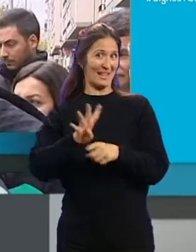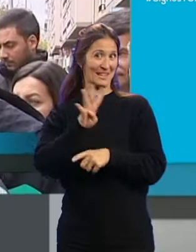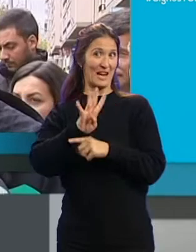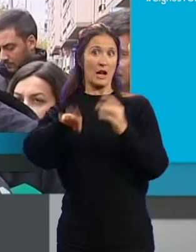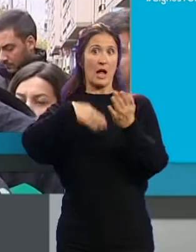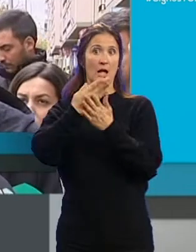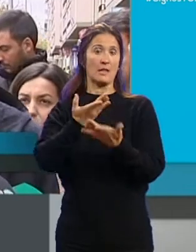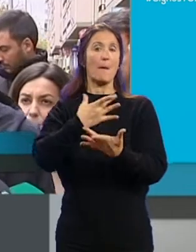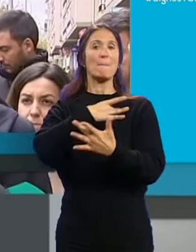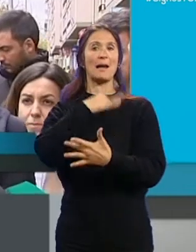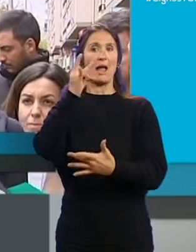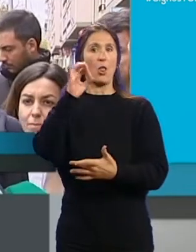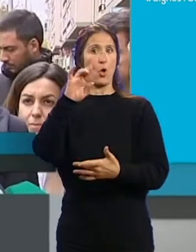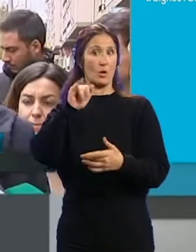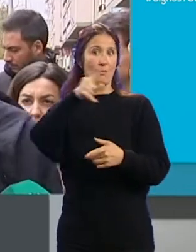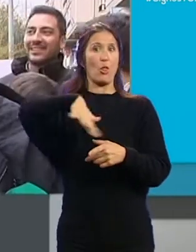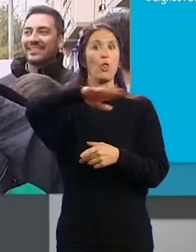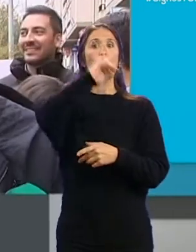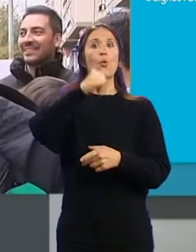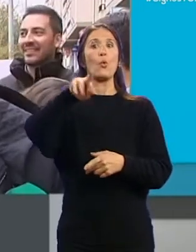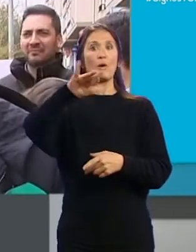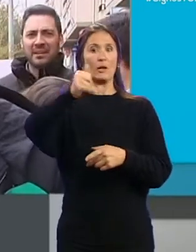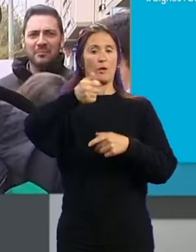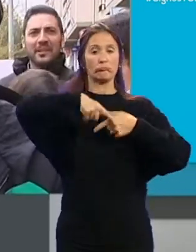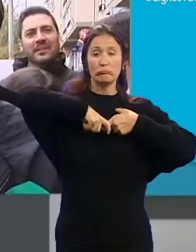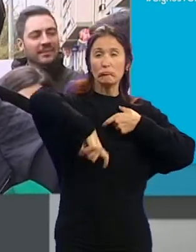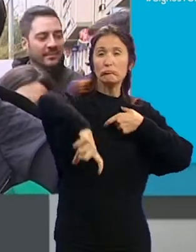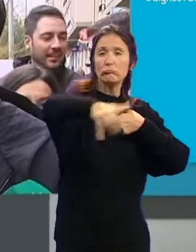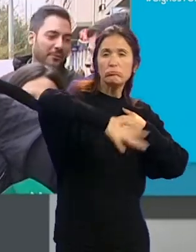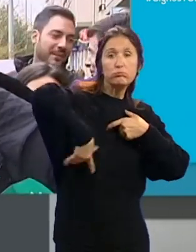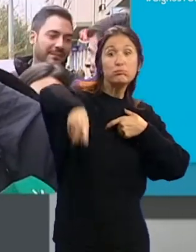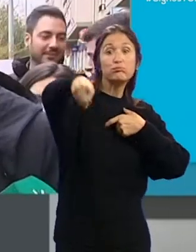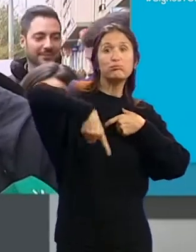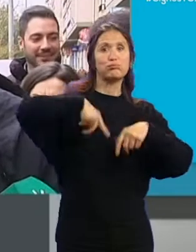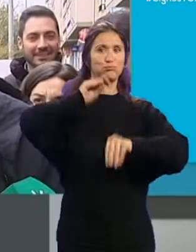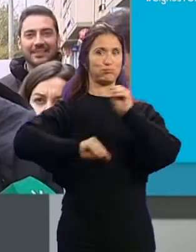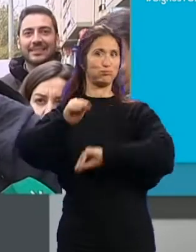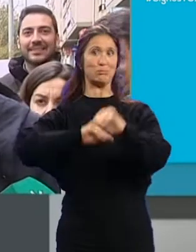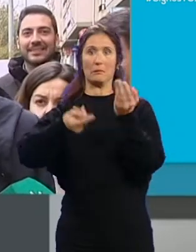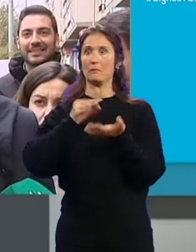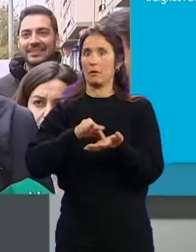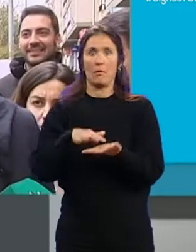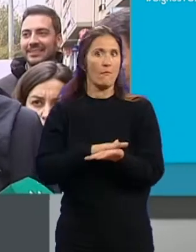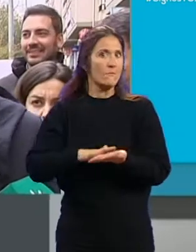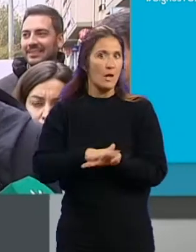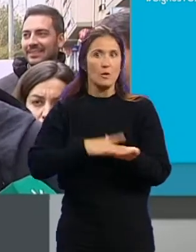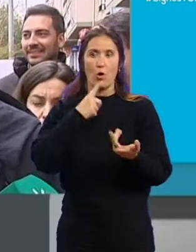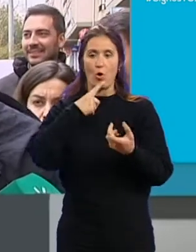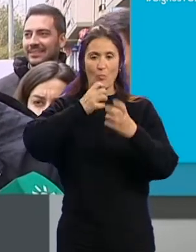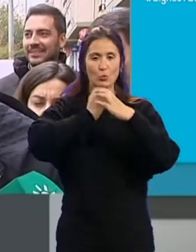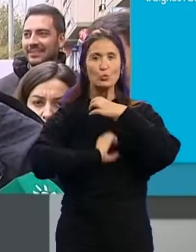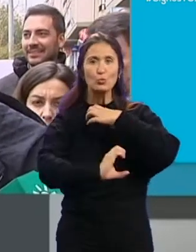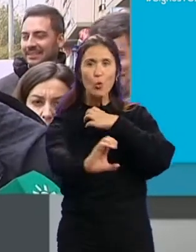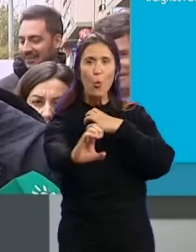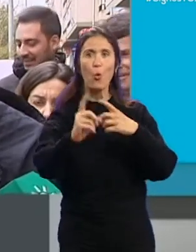Mariagoy y hasta la zona de la rotonda de Zurita. Una remodelación de todos los servicios básicos, servicios básicos como red de saneamiento,